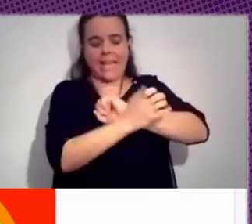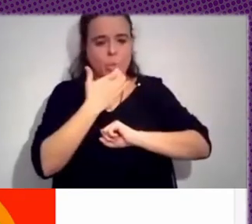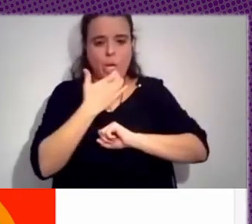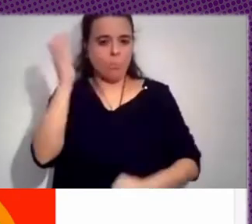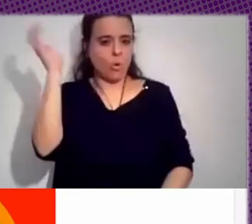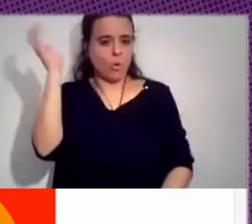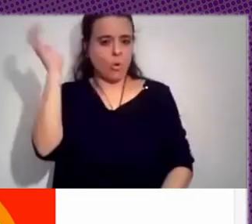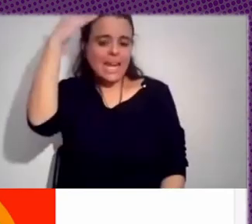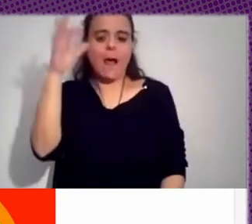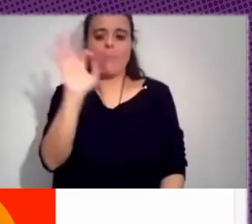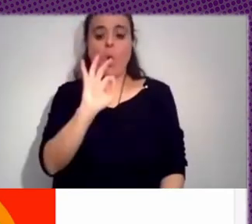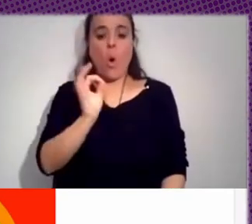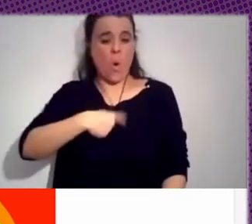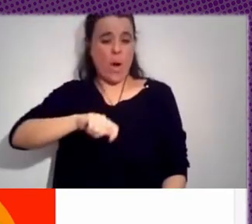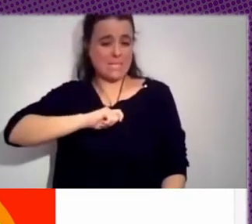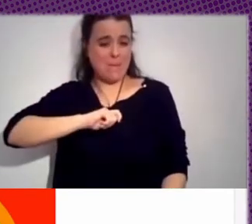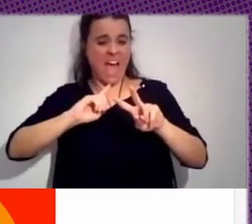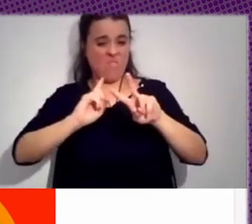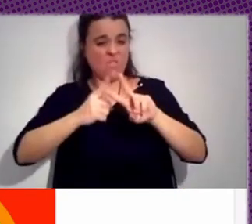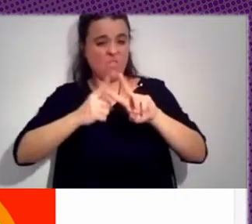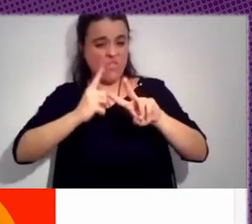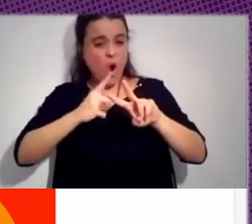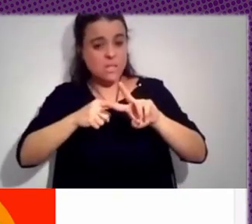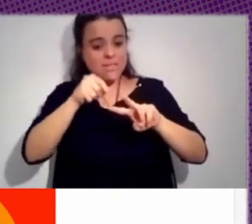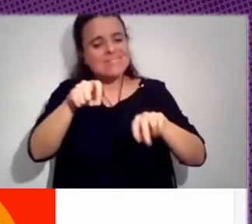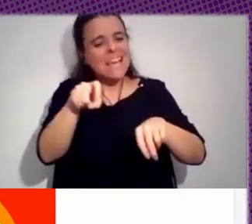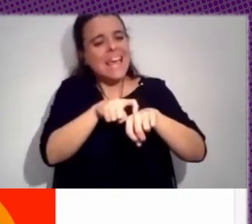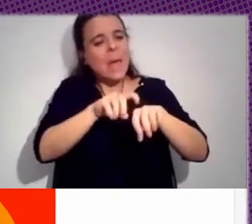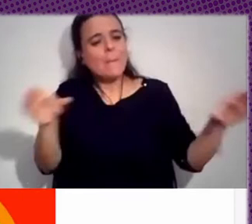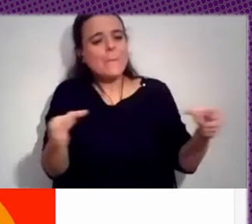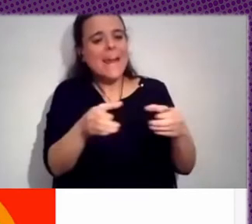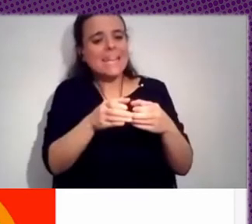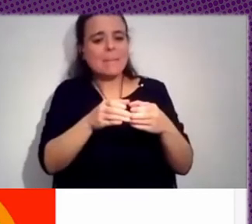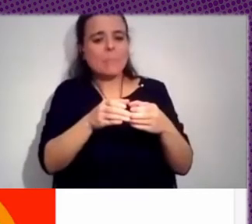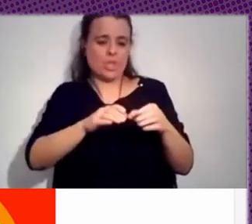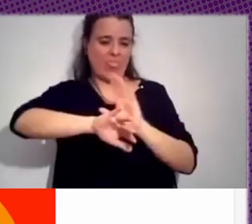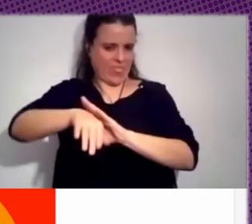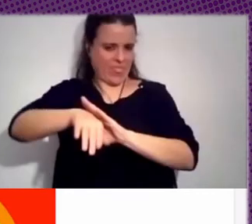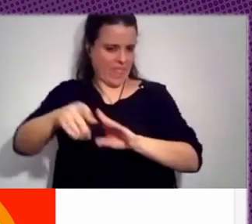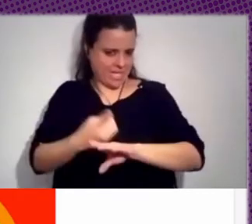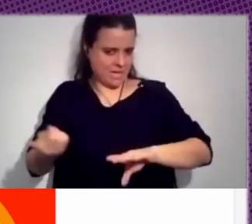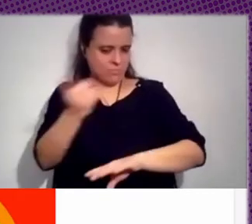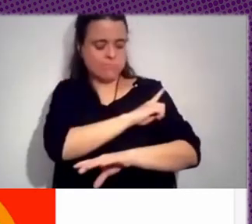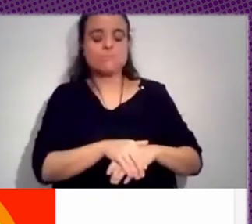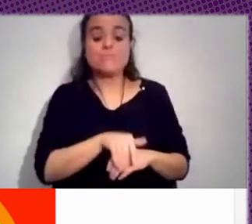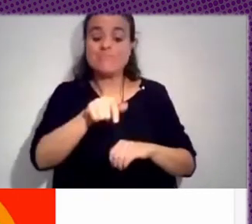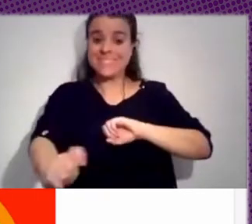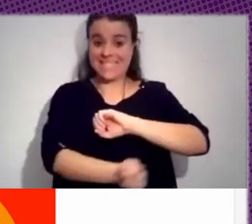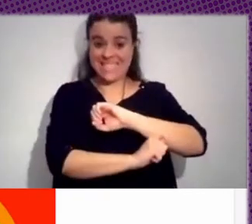caso español, Vox y todo esto está corriendo de partidos de ultra-derecha, esta estrategia que utilizan de